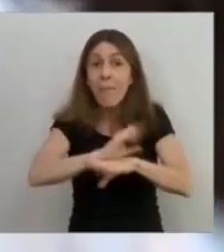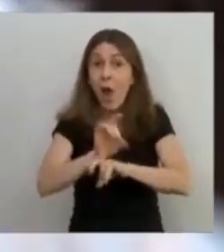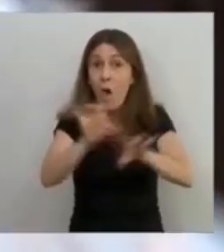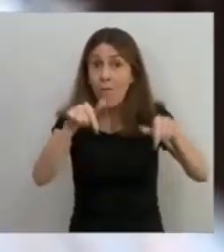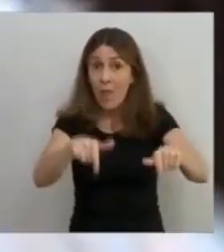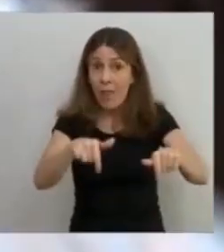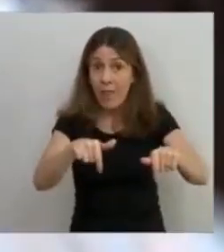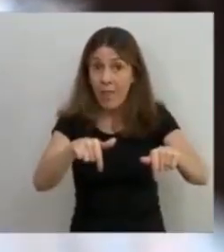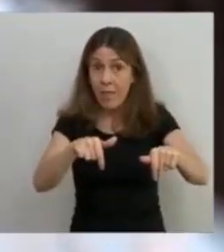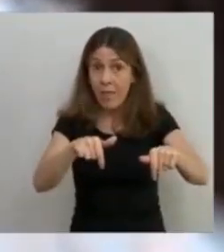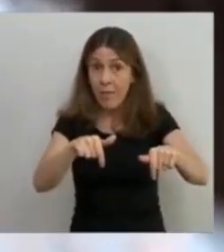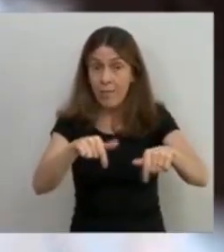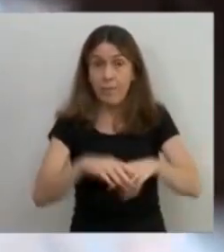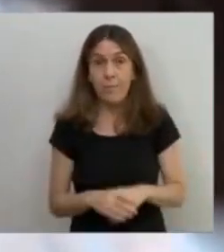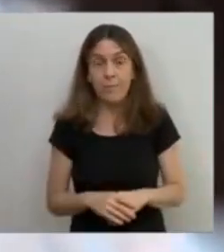Nada.